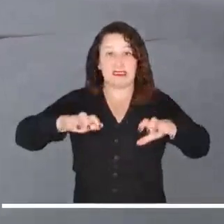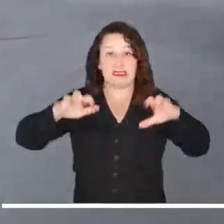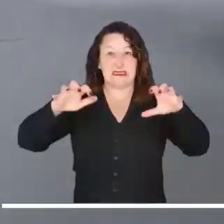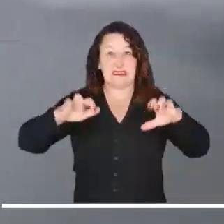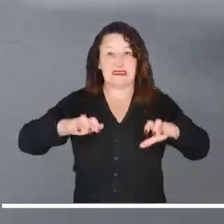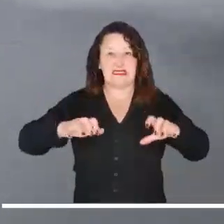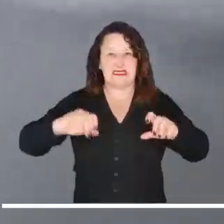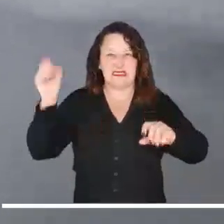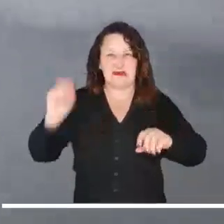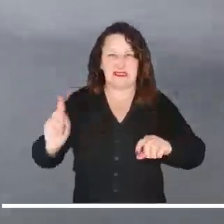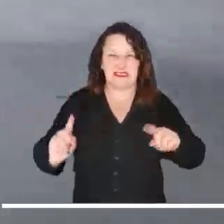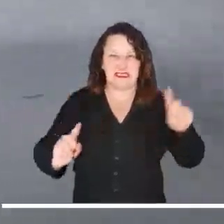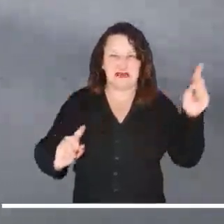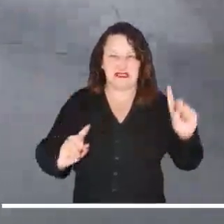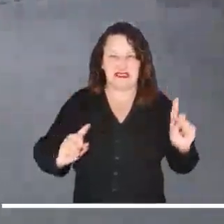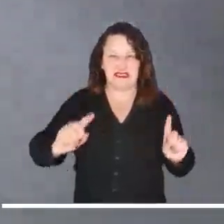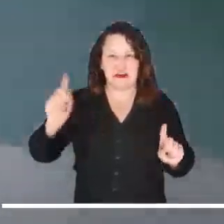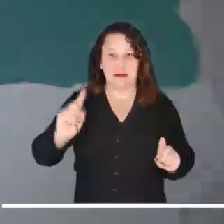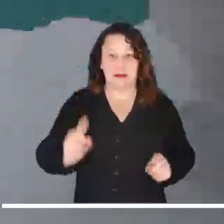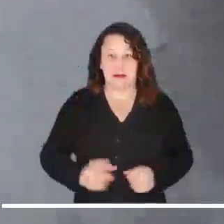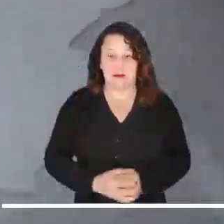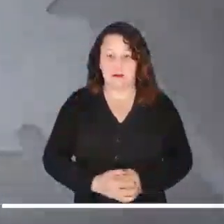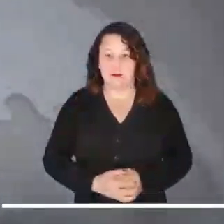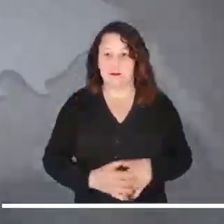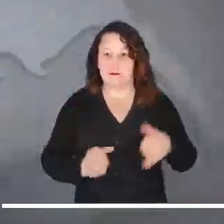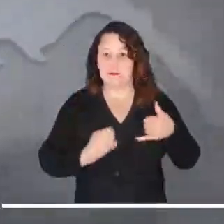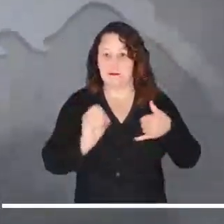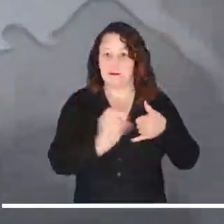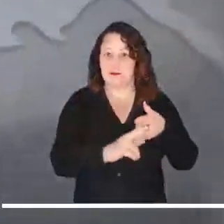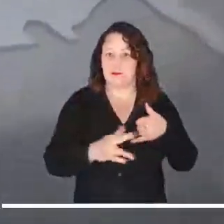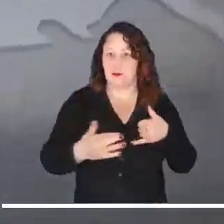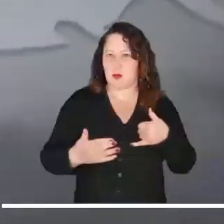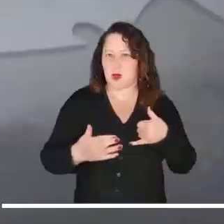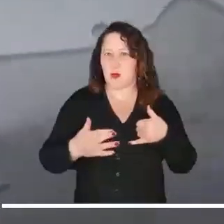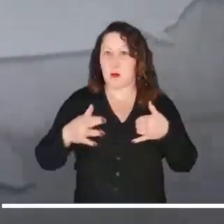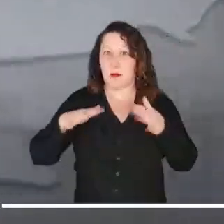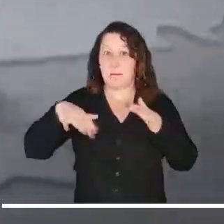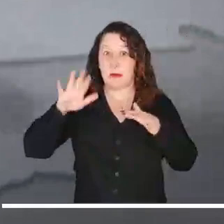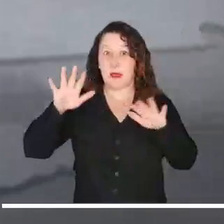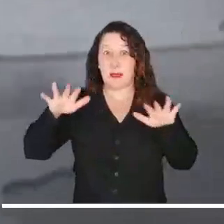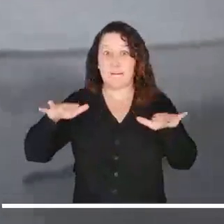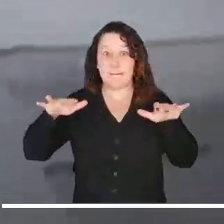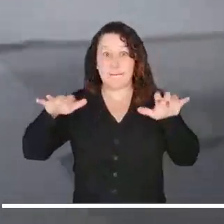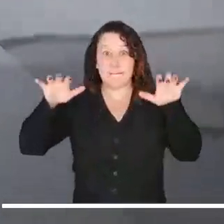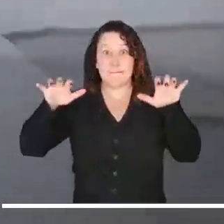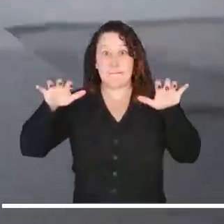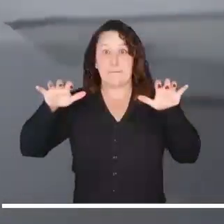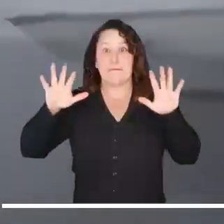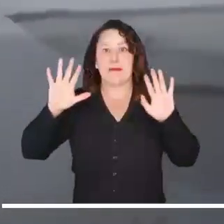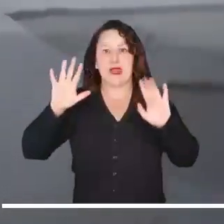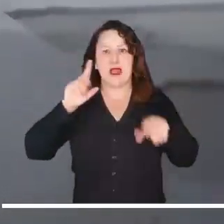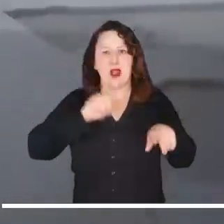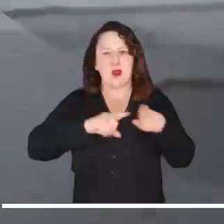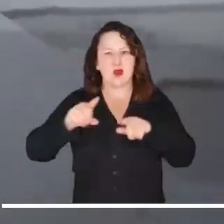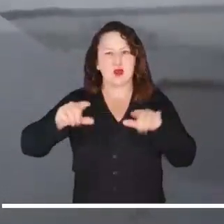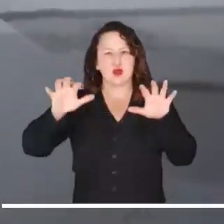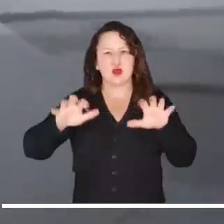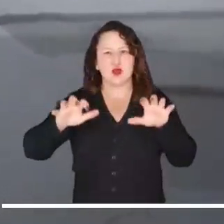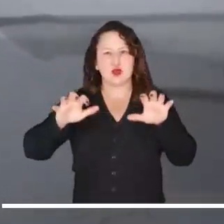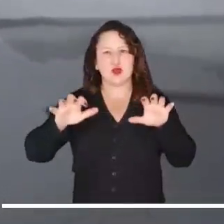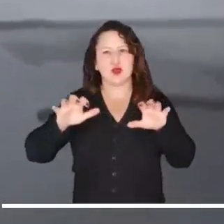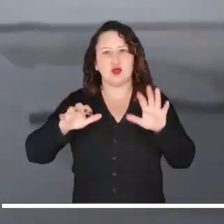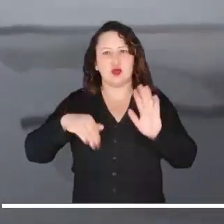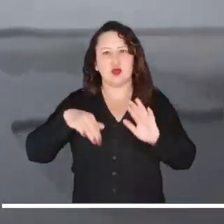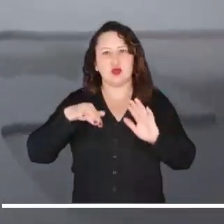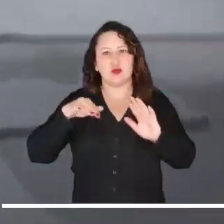podrían escalar a tormentas eléctricas. La orinoquía mantendrá el predominio de condiciones secas, aunque no se descartan algunos